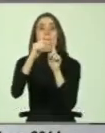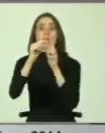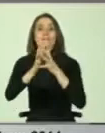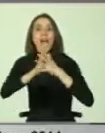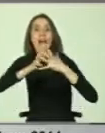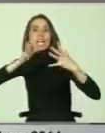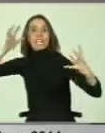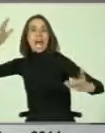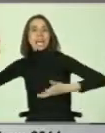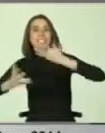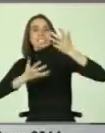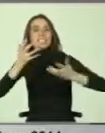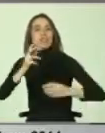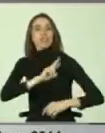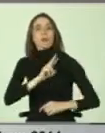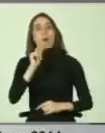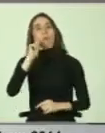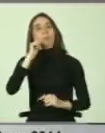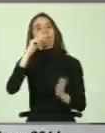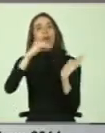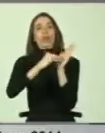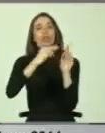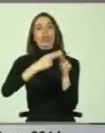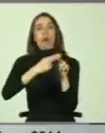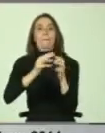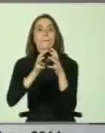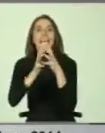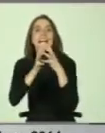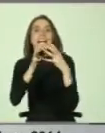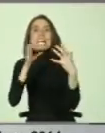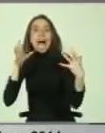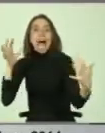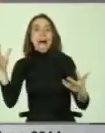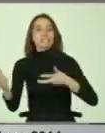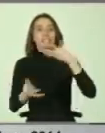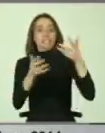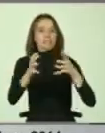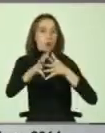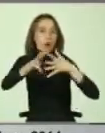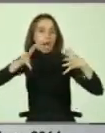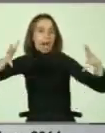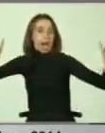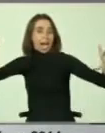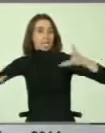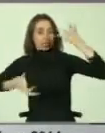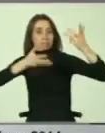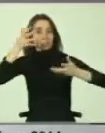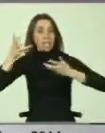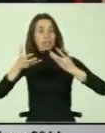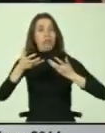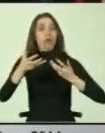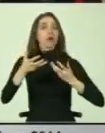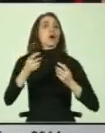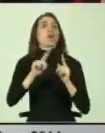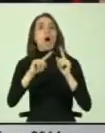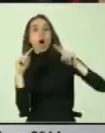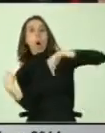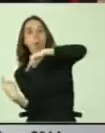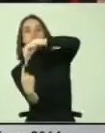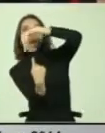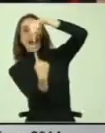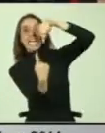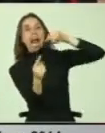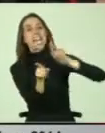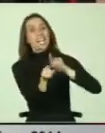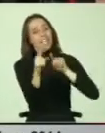como que la emergencia fue bautizada con ese nombre, el gran incendio o el mega incendio. Es como un poco los huracanes, siempre le ponen un